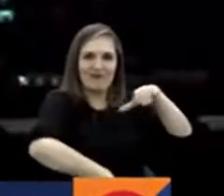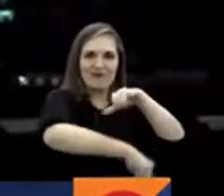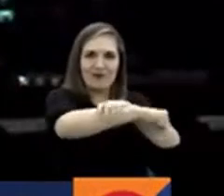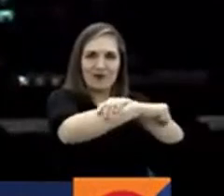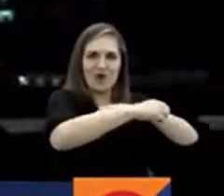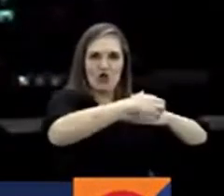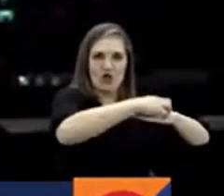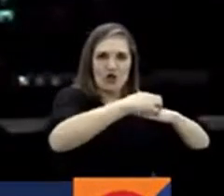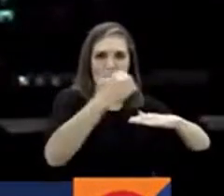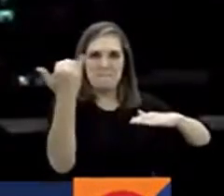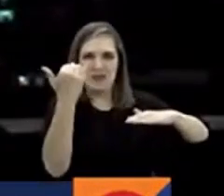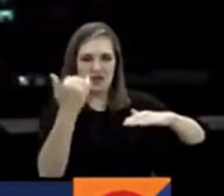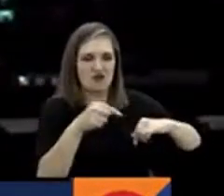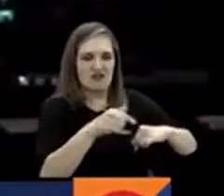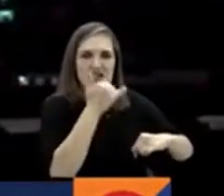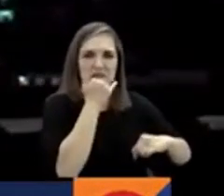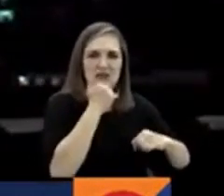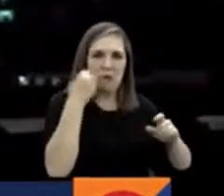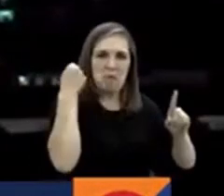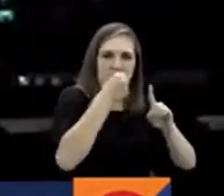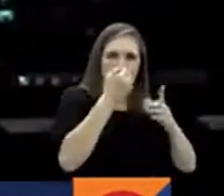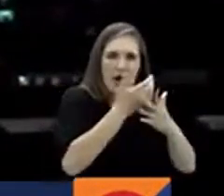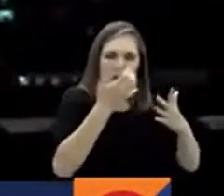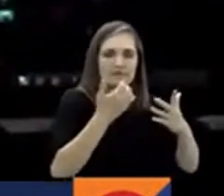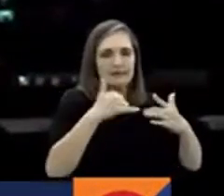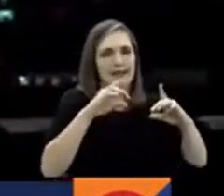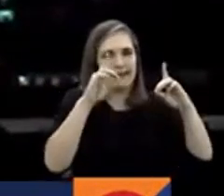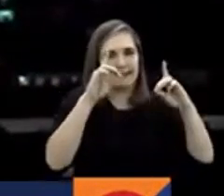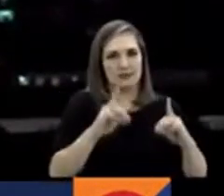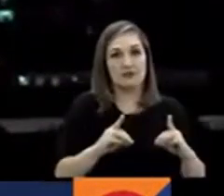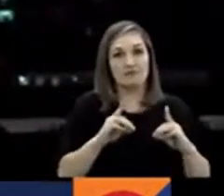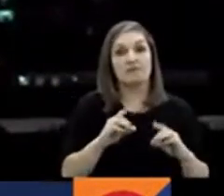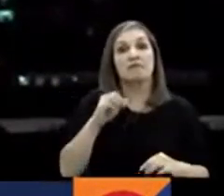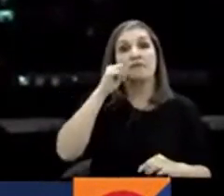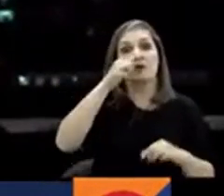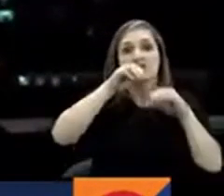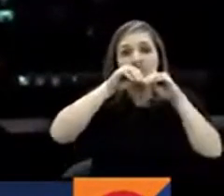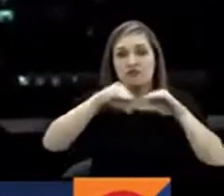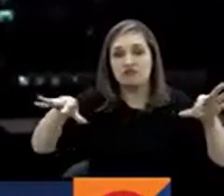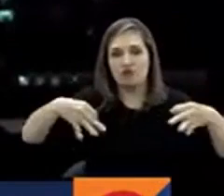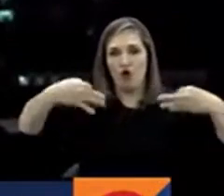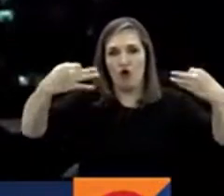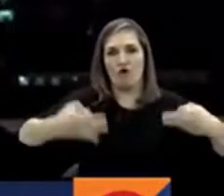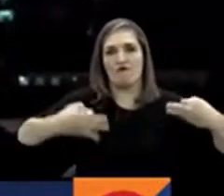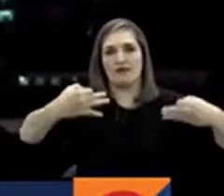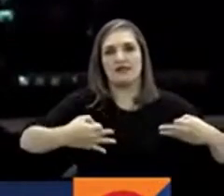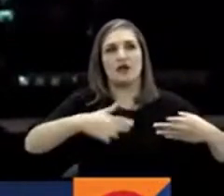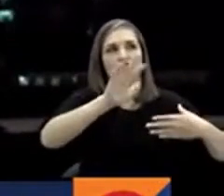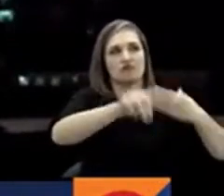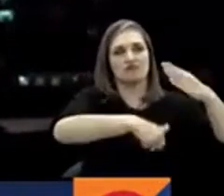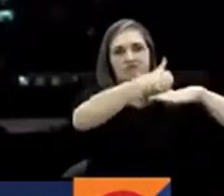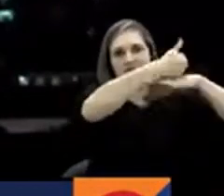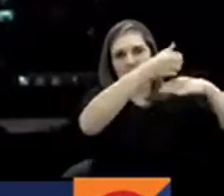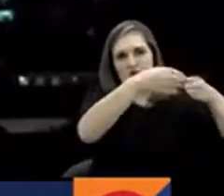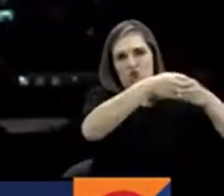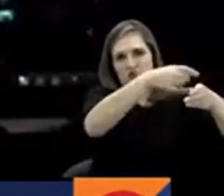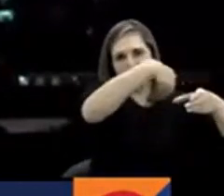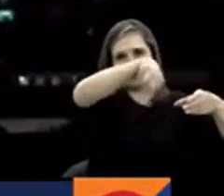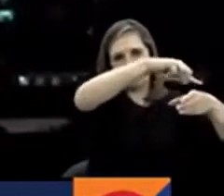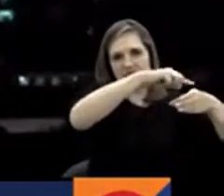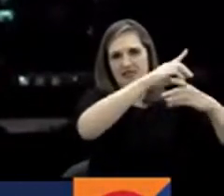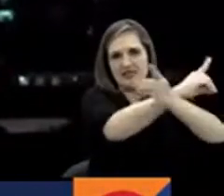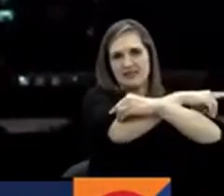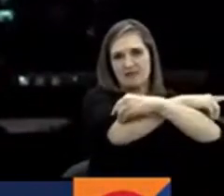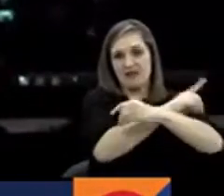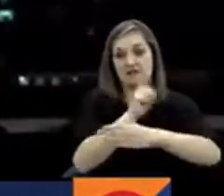mejor, ante Millonarios. Por otro lado, ya mañana se esperan ya las sanciones, que salga el boletín por parte de la DIMAYOR, del Comité Disciplinario, para saber